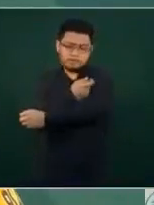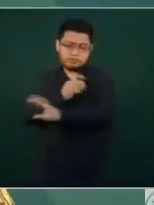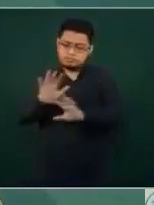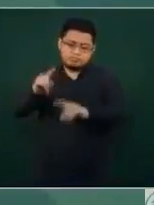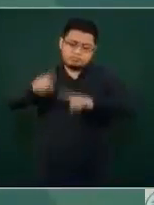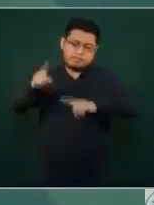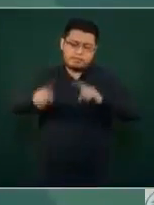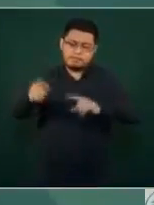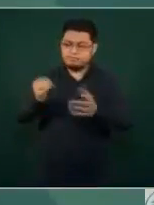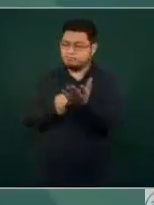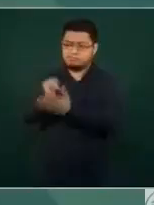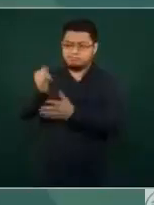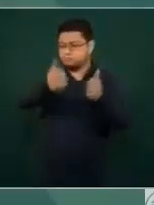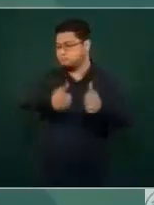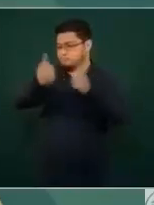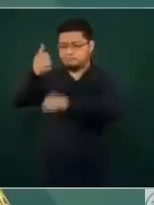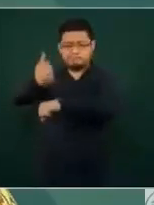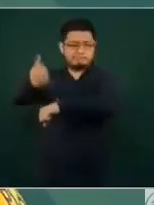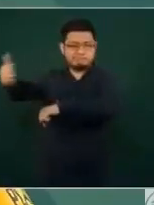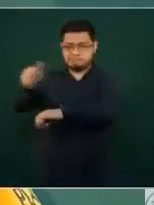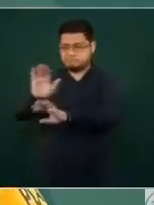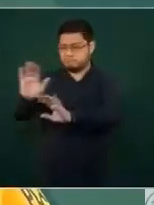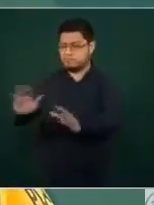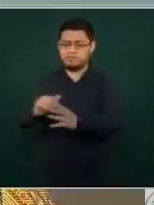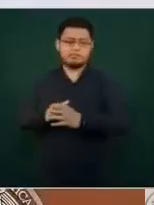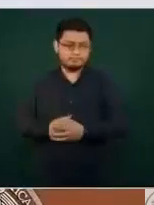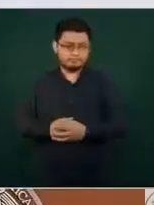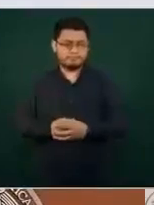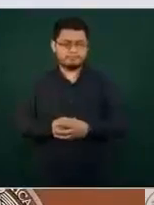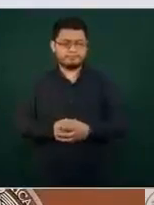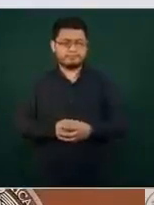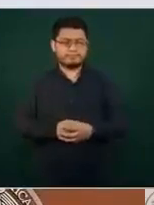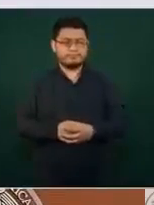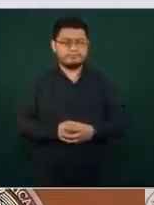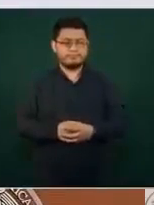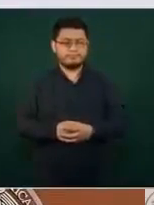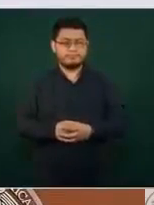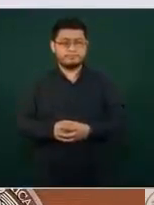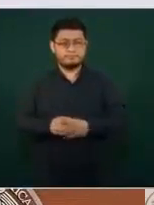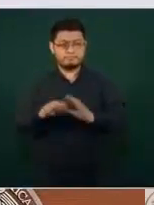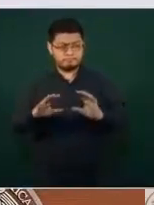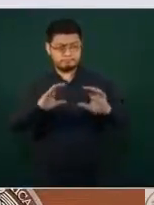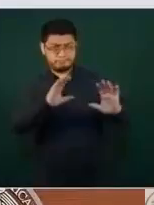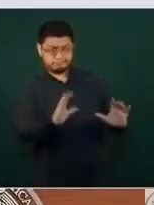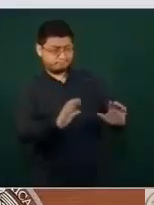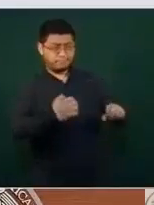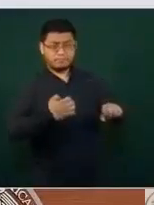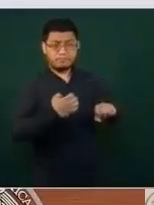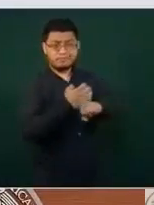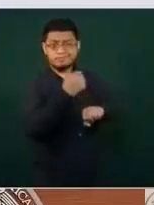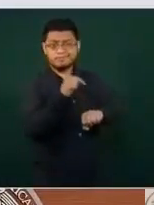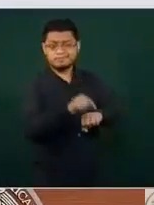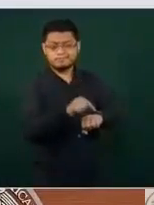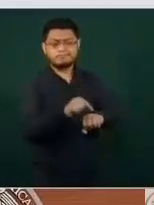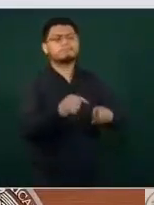tiene cada estado y lo que estableció la Secretaría de Salud. En los estados también se organiza la